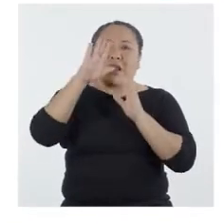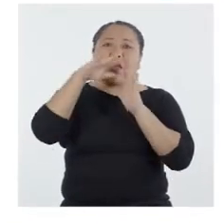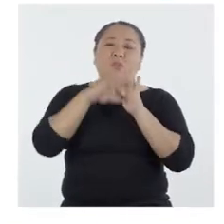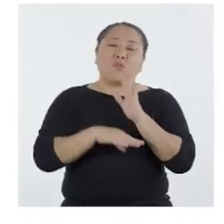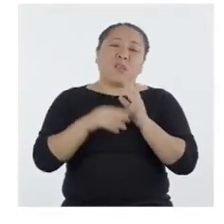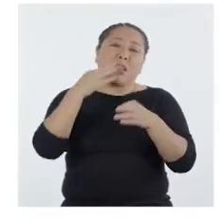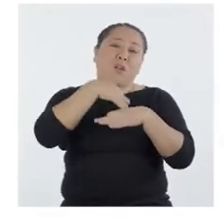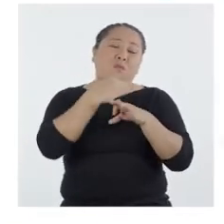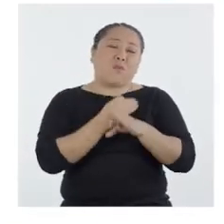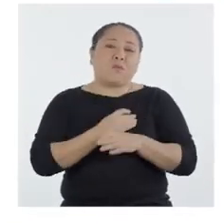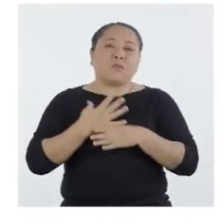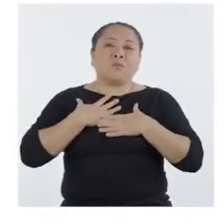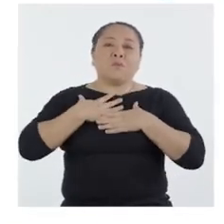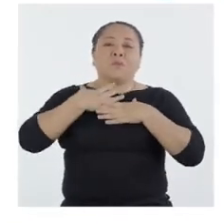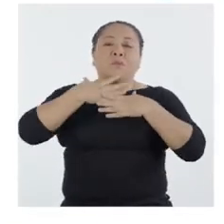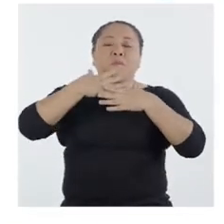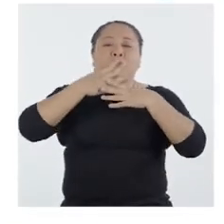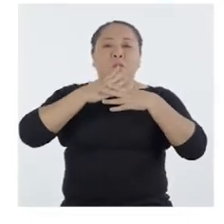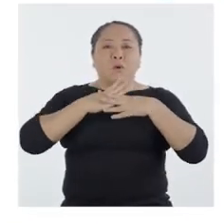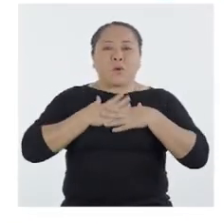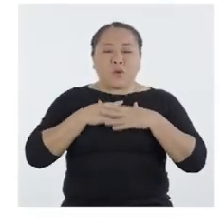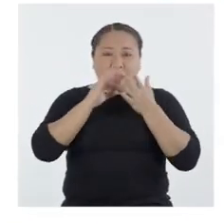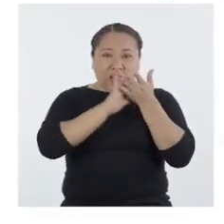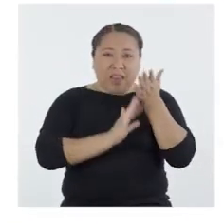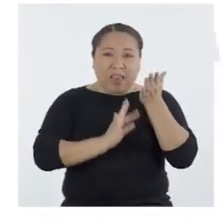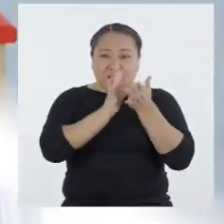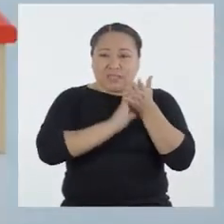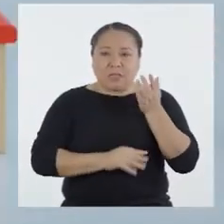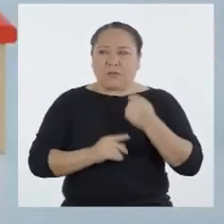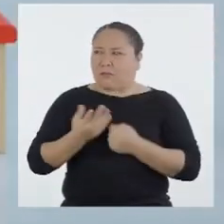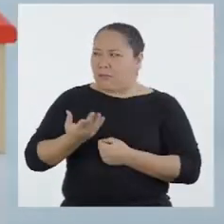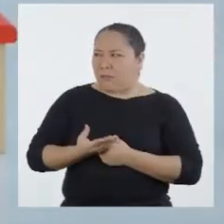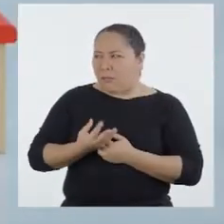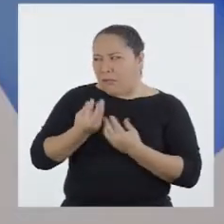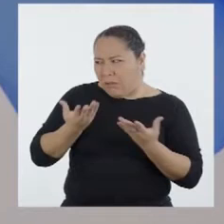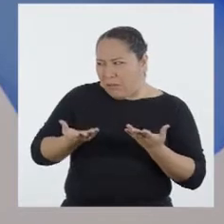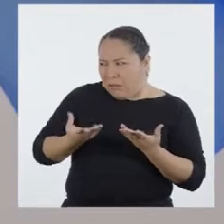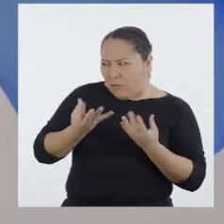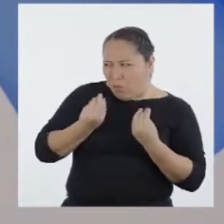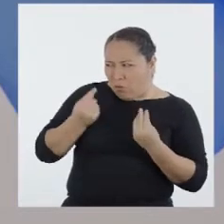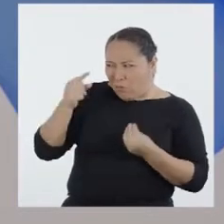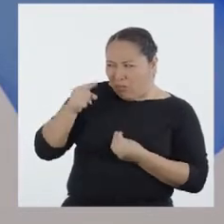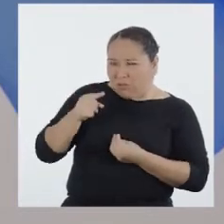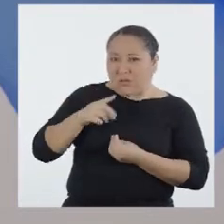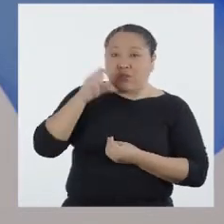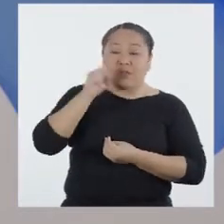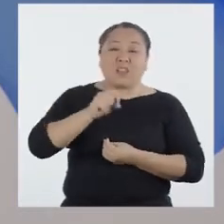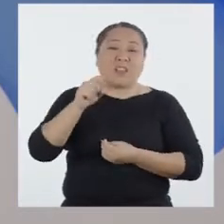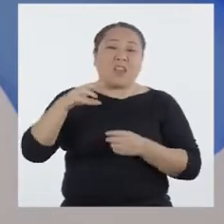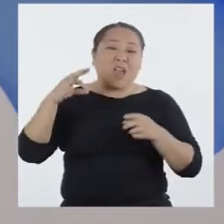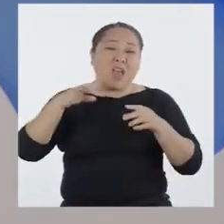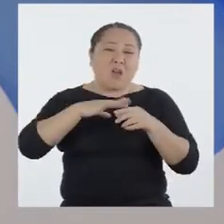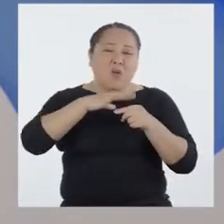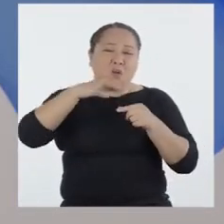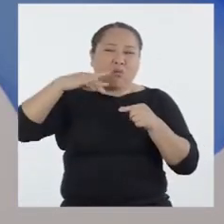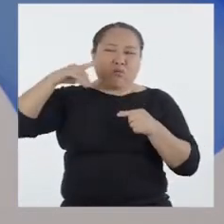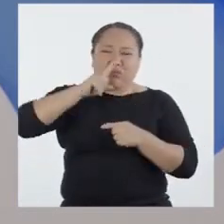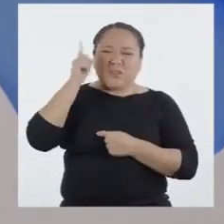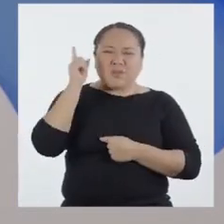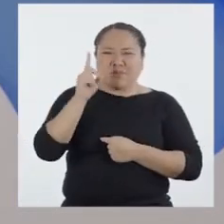reducen la capacidad de oxigenación de la sangre. ¿Tanto así? Y sí, en ese humo casi